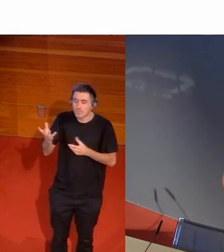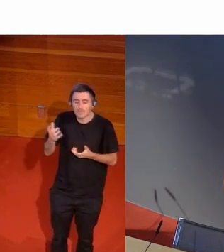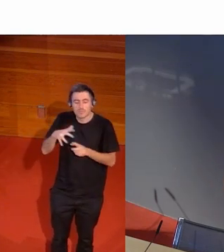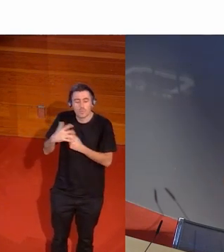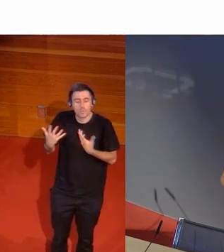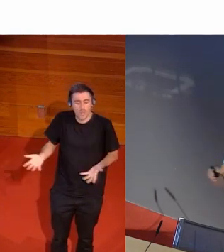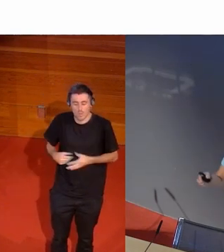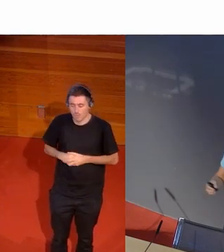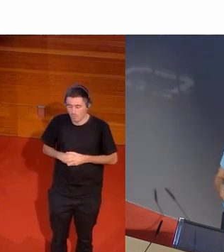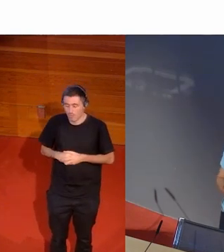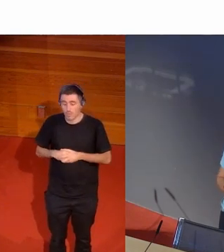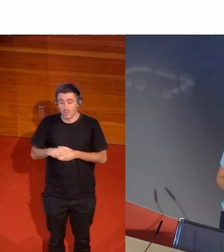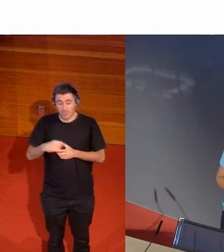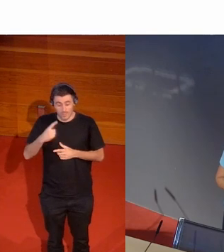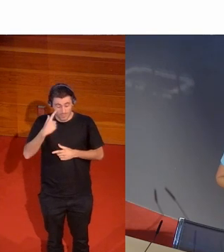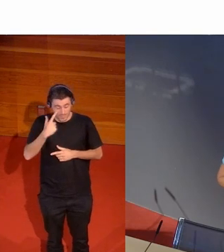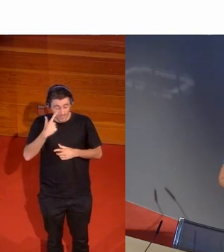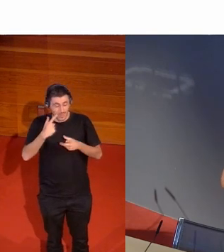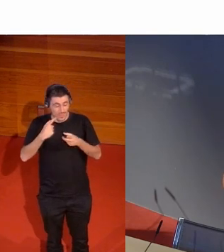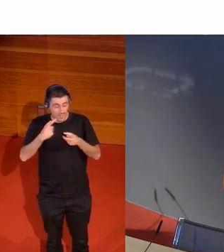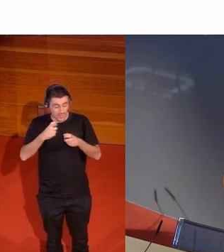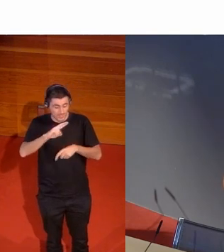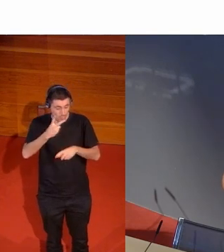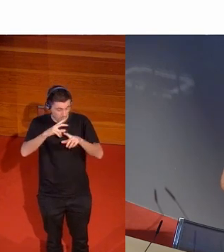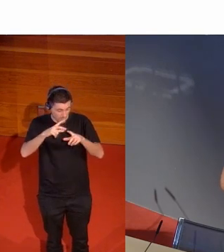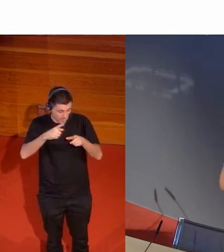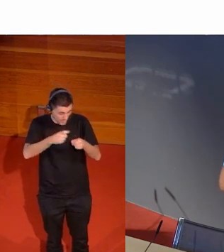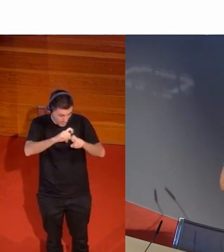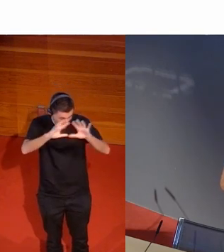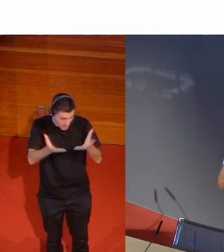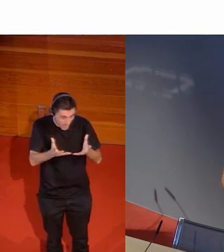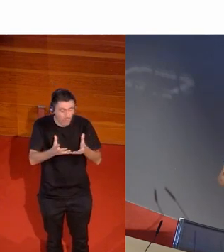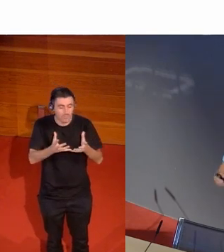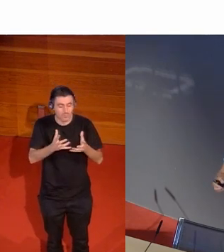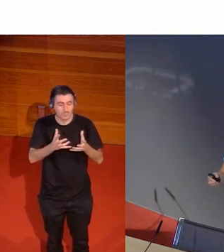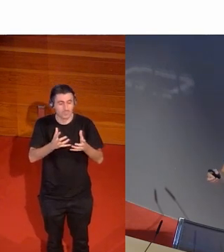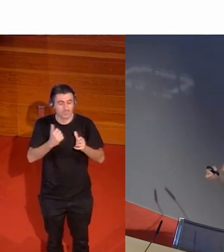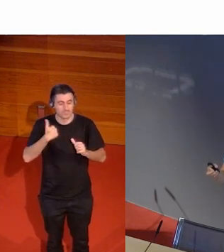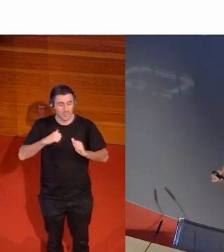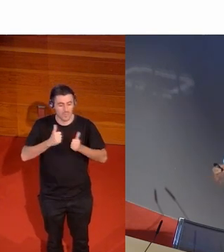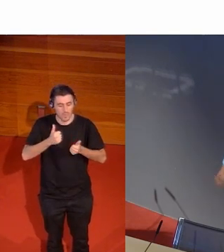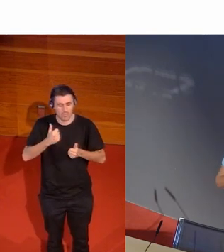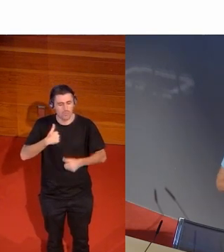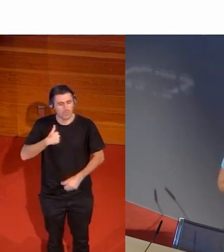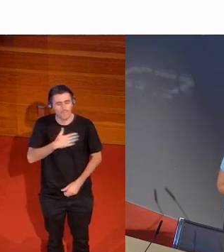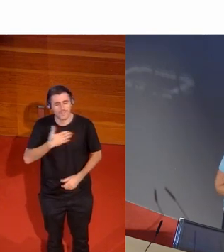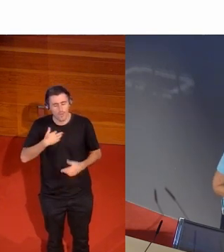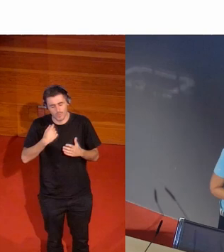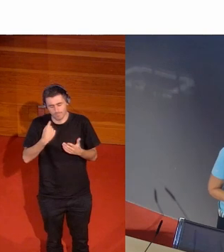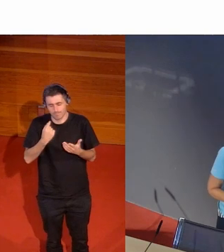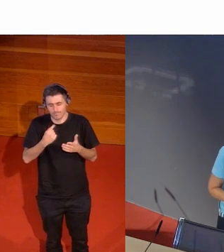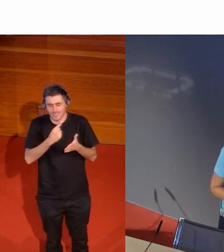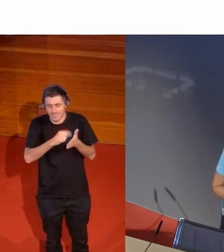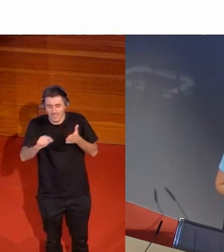estamos después de la segunda guerra mundial y tenemos que hacer un hincapié o yo hago un hincapié en el trabajo en silencio que hizo